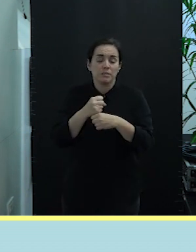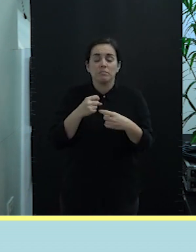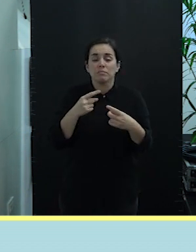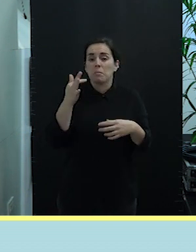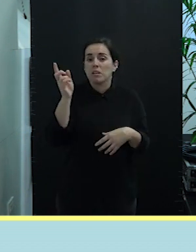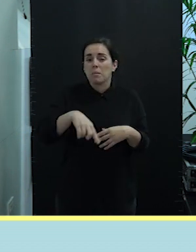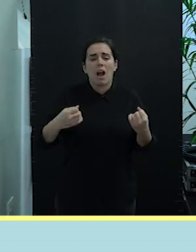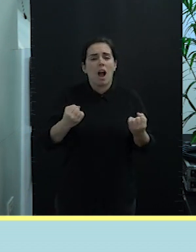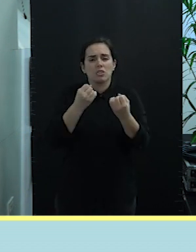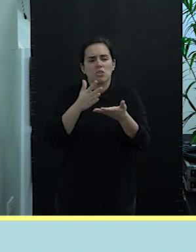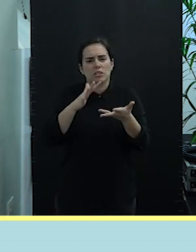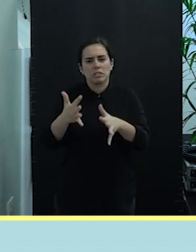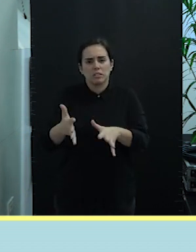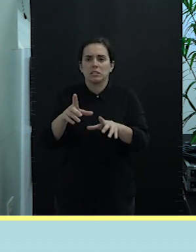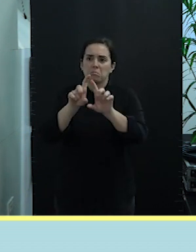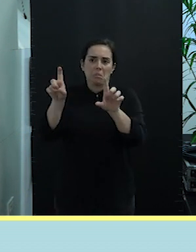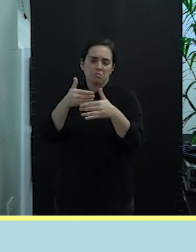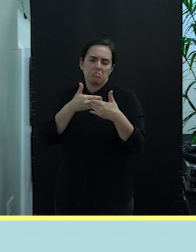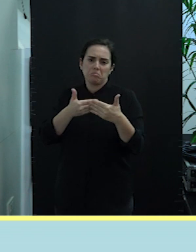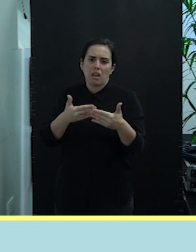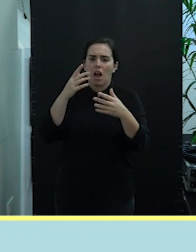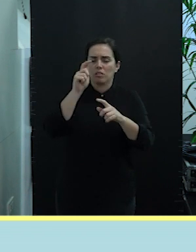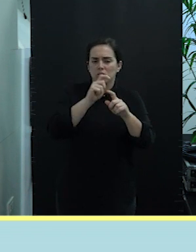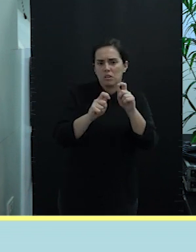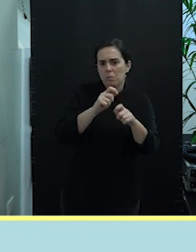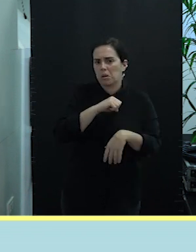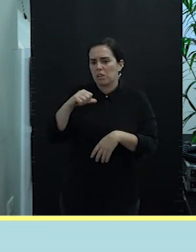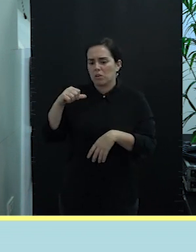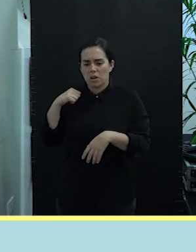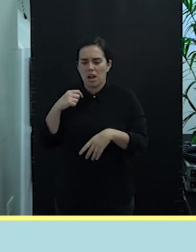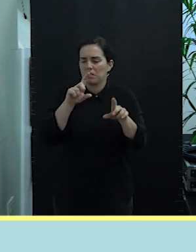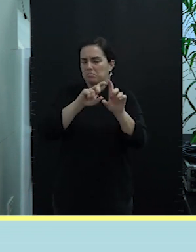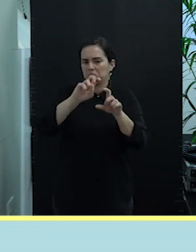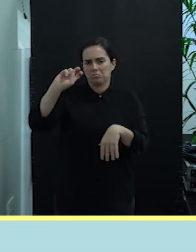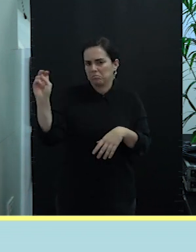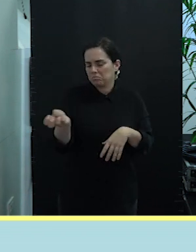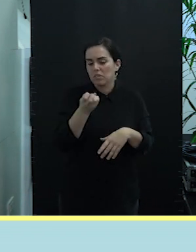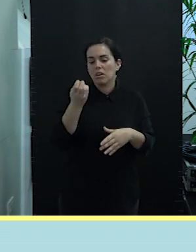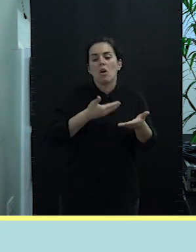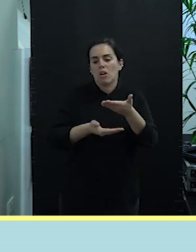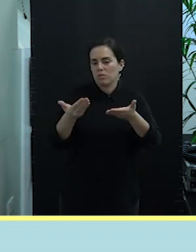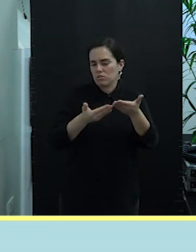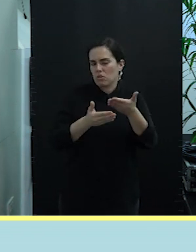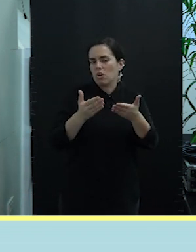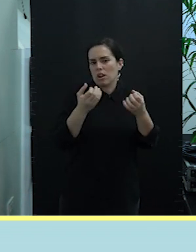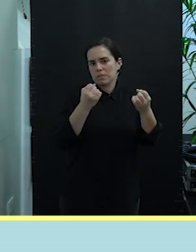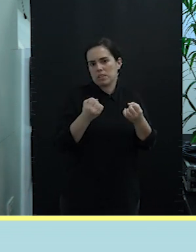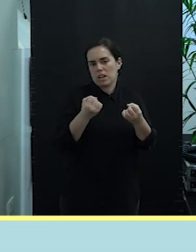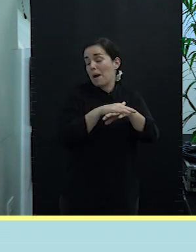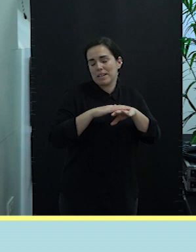forma voluntaria empresas, asociaciones, particulares, entidades, etc., en colaboración con la administración pública.